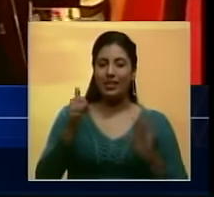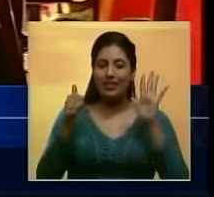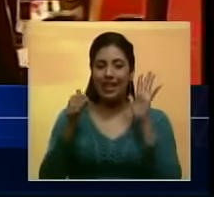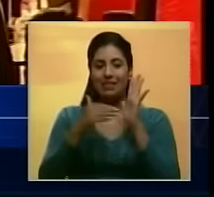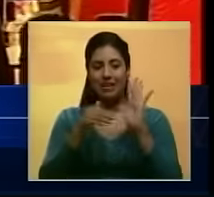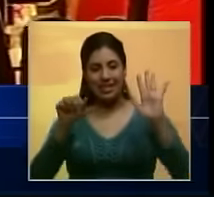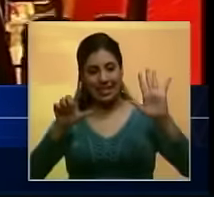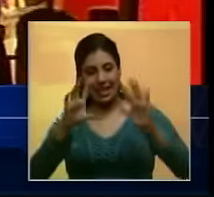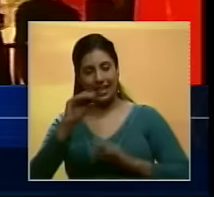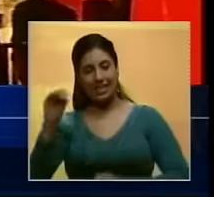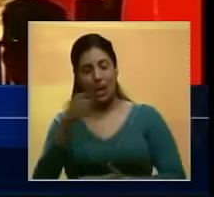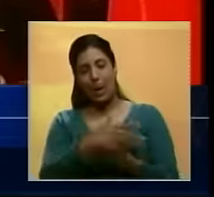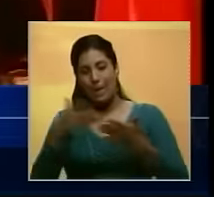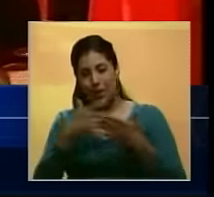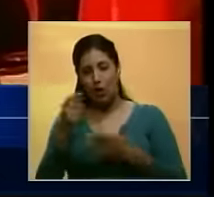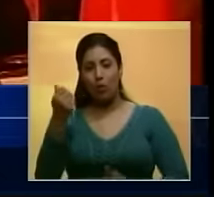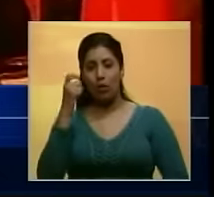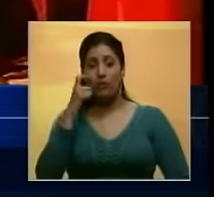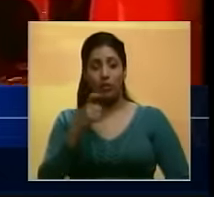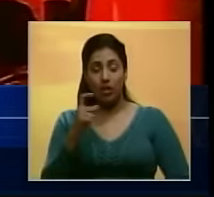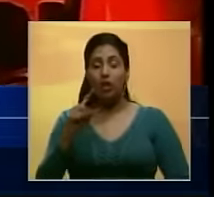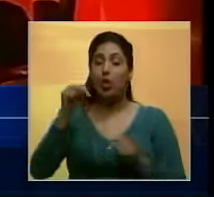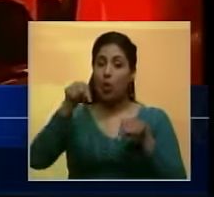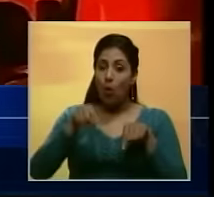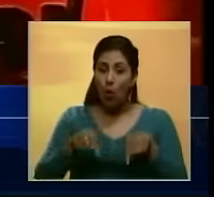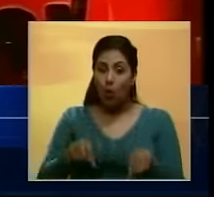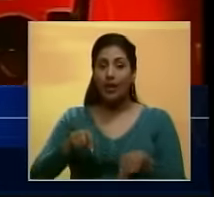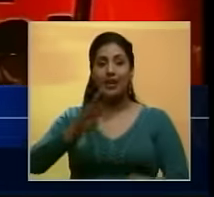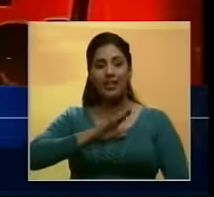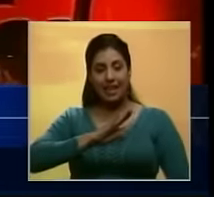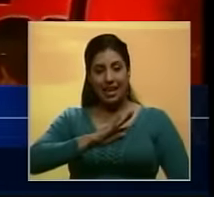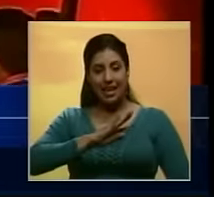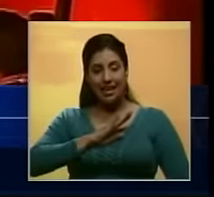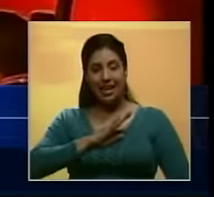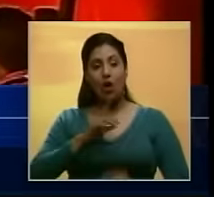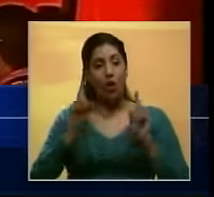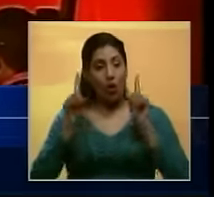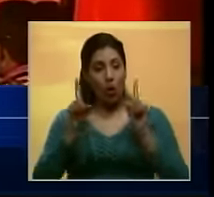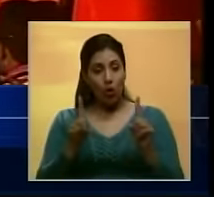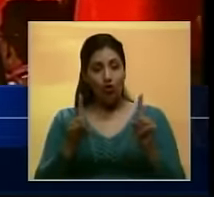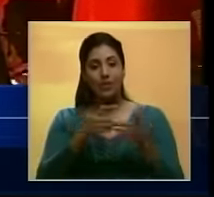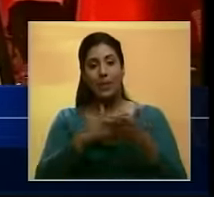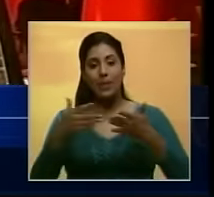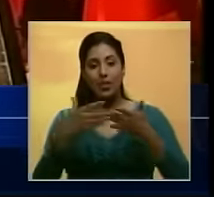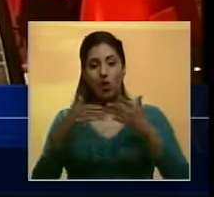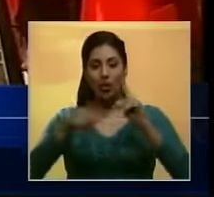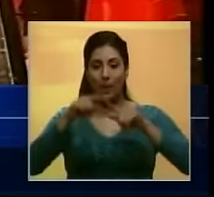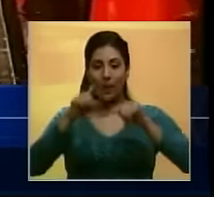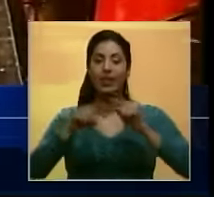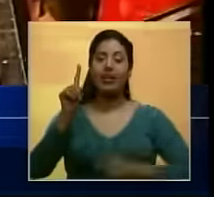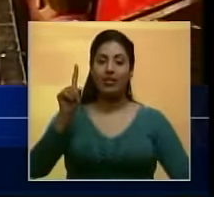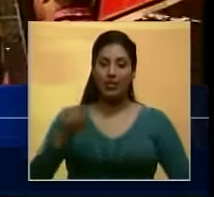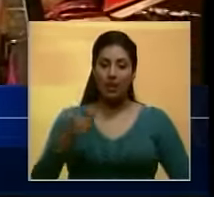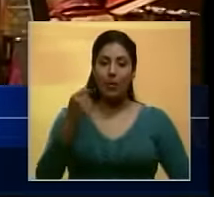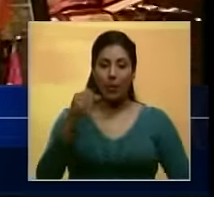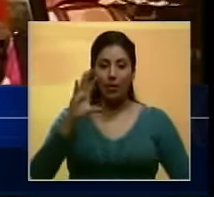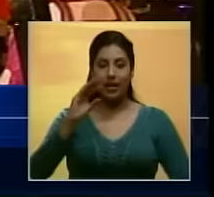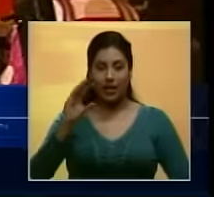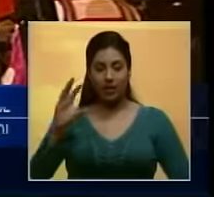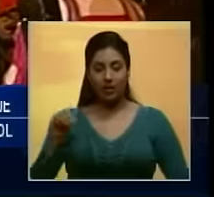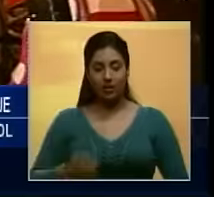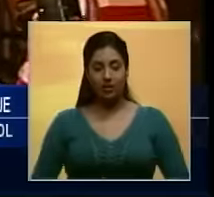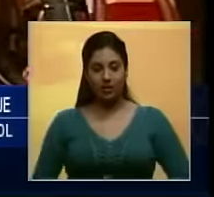.700 millones de bolívares. Y hoy esta carga de 11 millones de piezas también de bolívares 500.